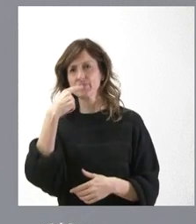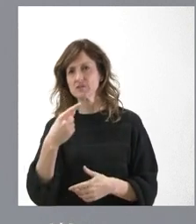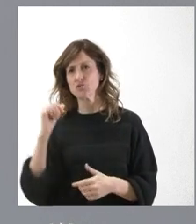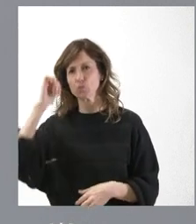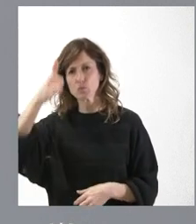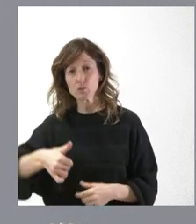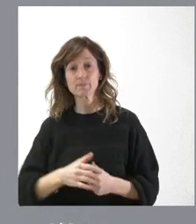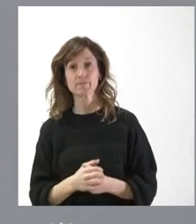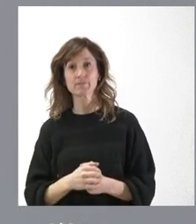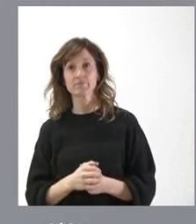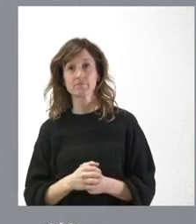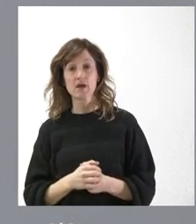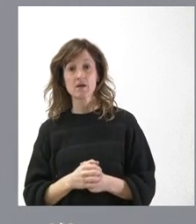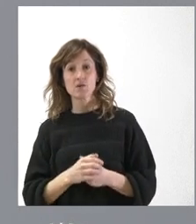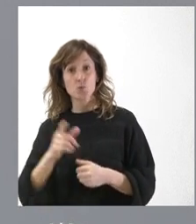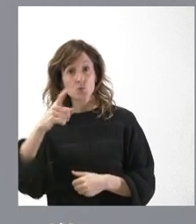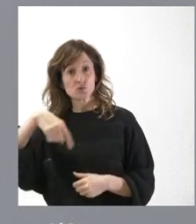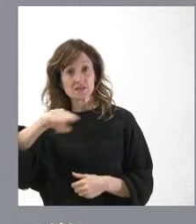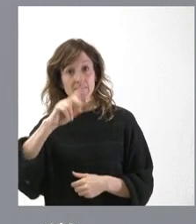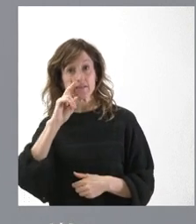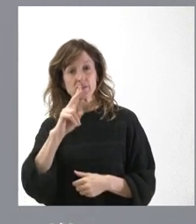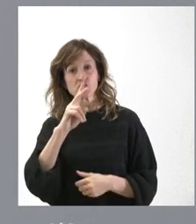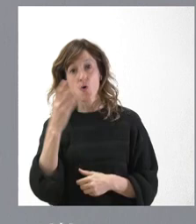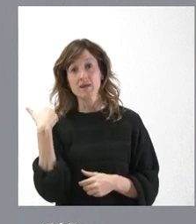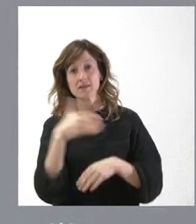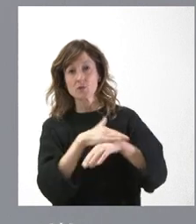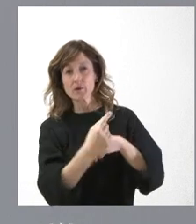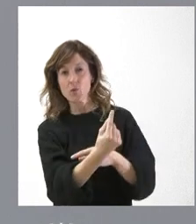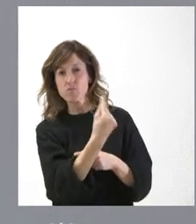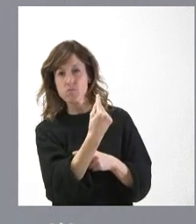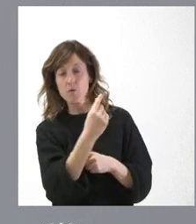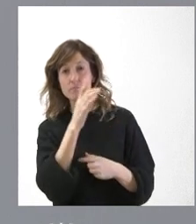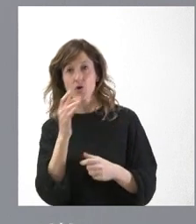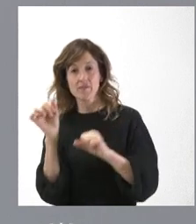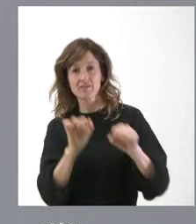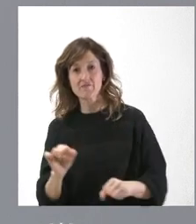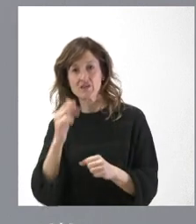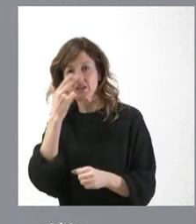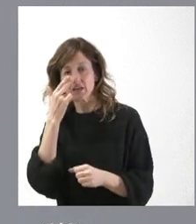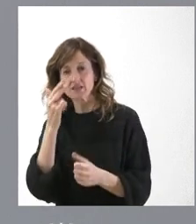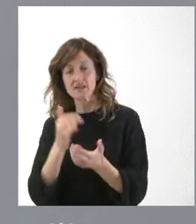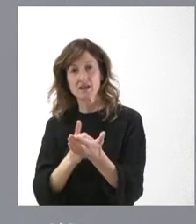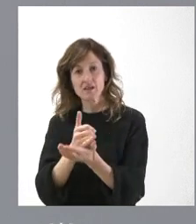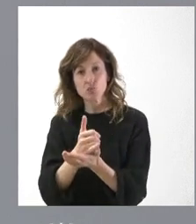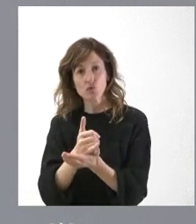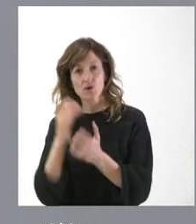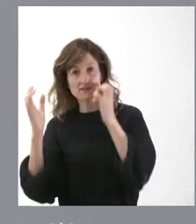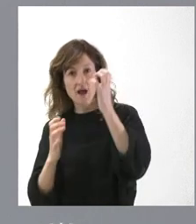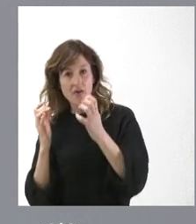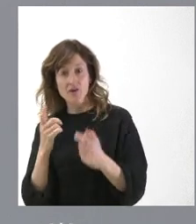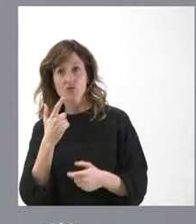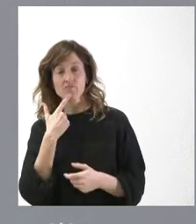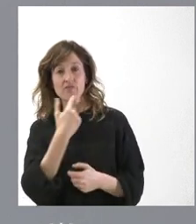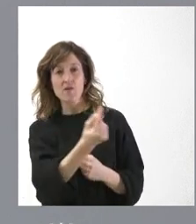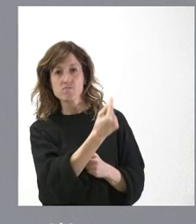tiempo y habrán visto ustedes que el Gobierno nos criticaba cuando defendíamos los intereses de agricultores y ganaderos y decían que estábamos